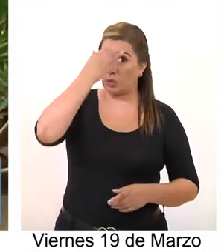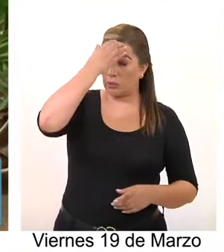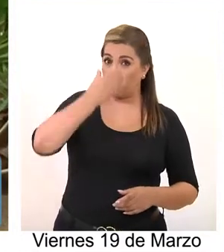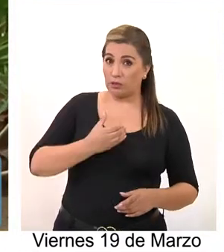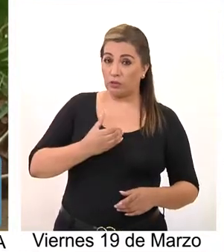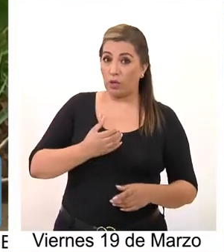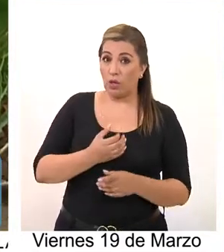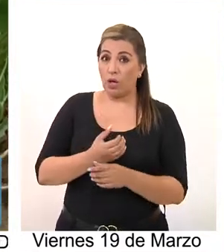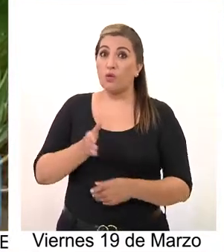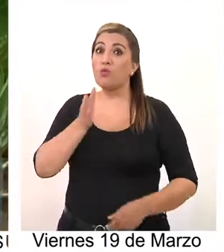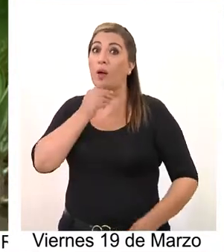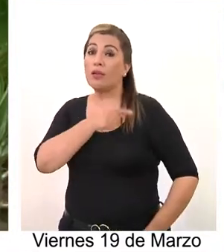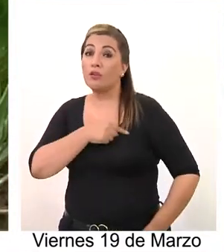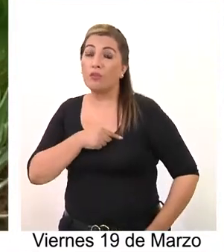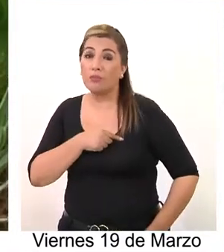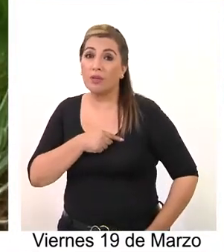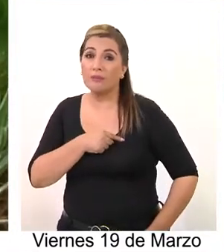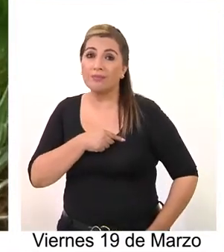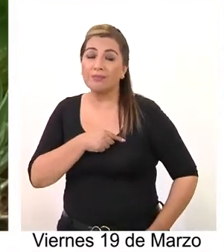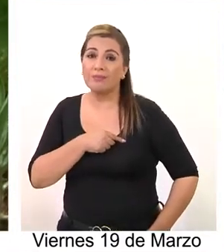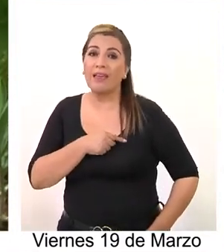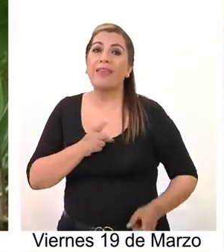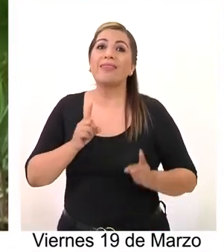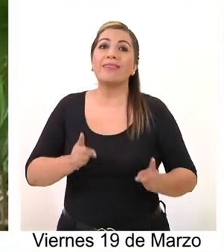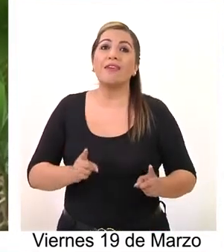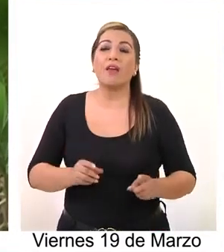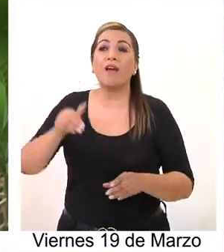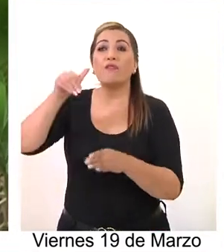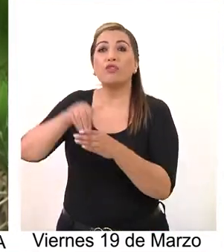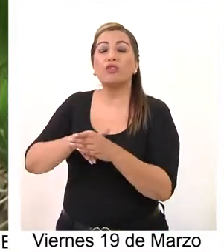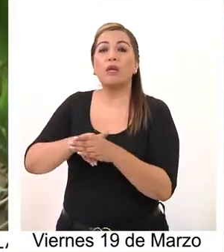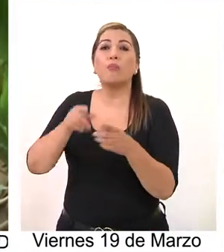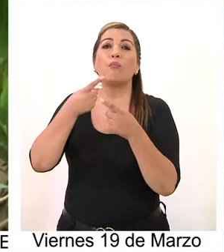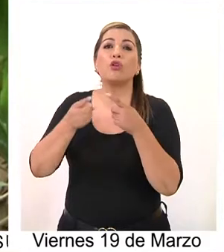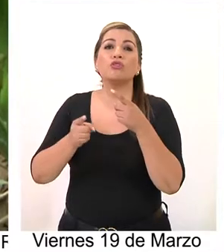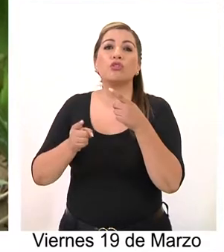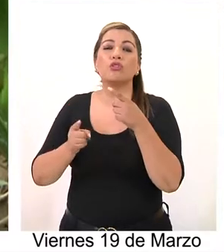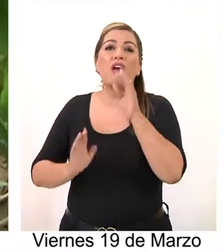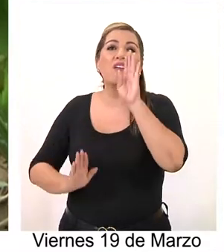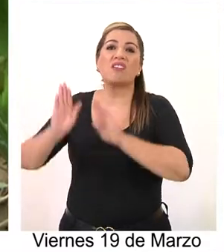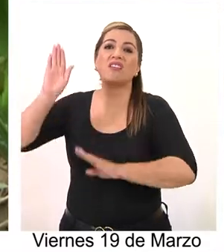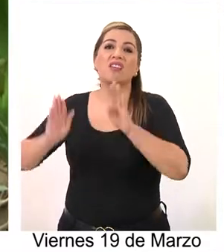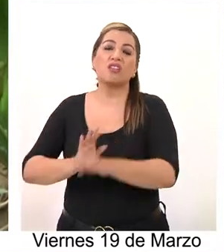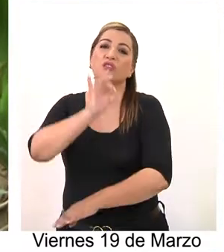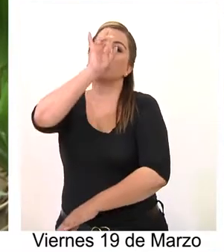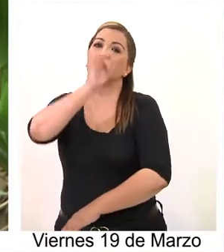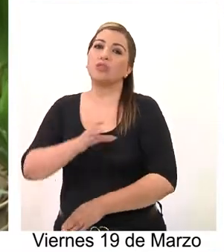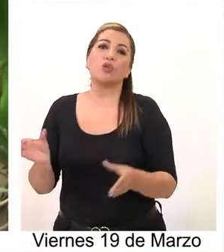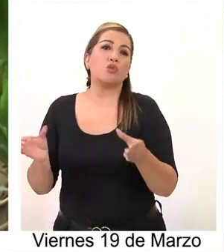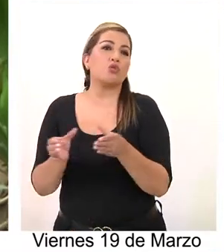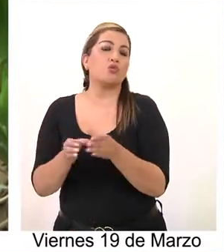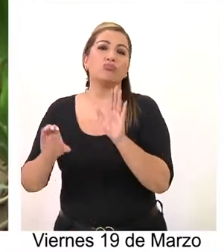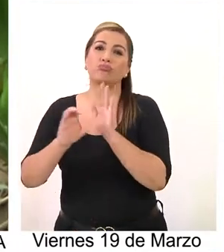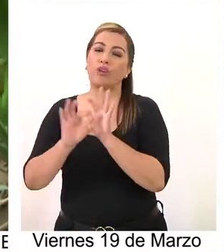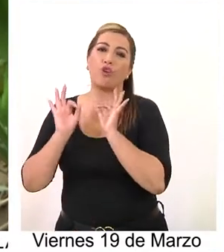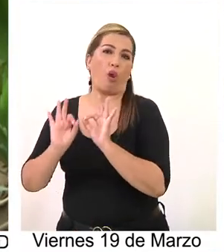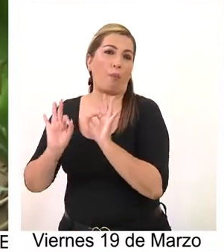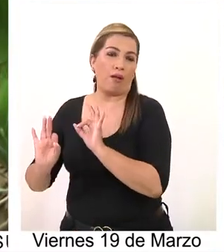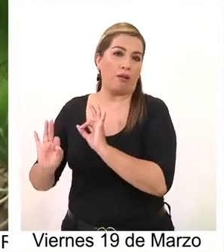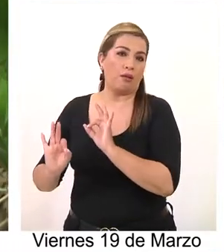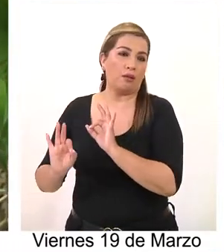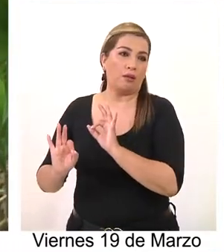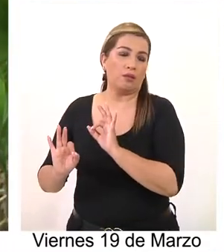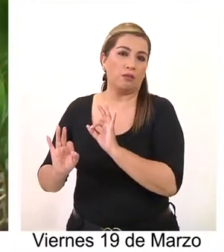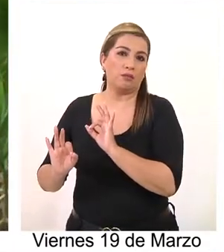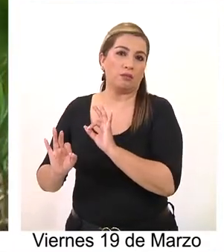indígena. Si la persona no aparece va a tener que votar por un candidato chileno, o sea, de la convención normal,